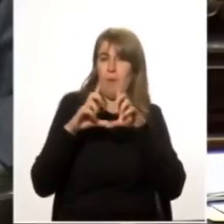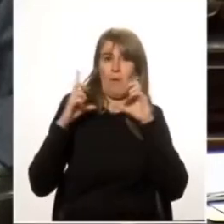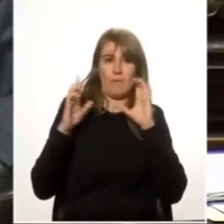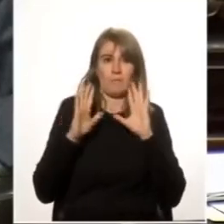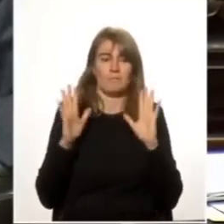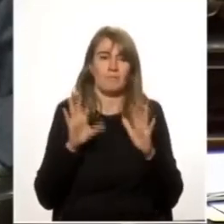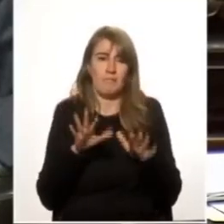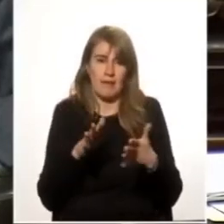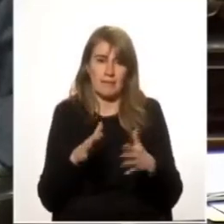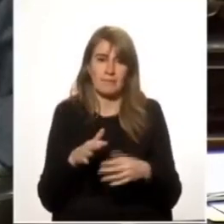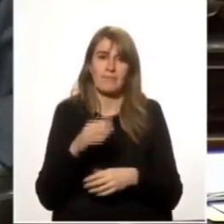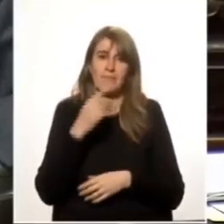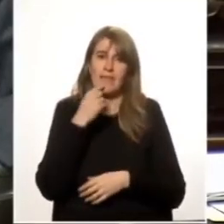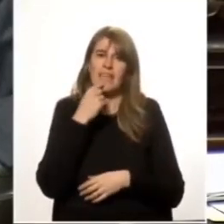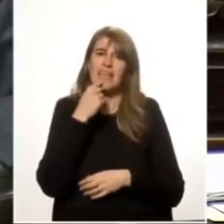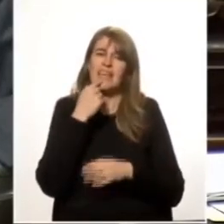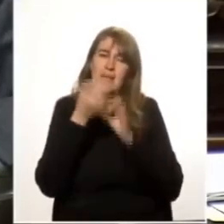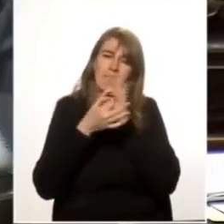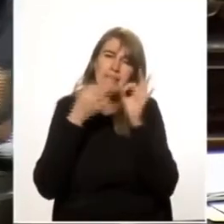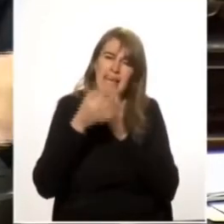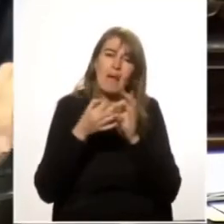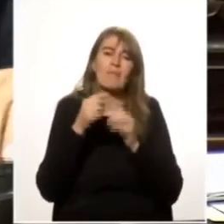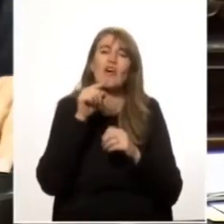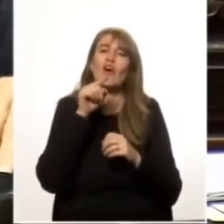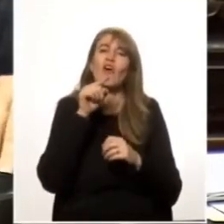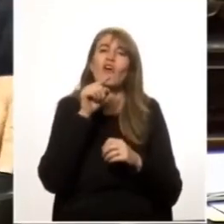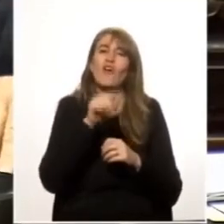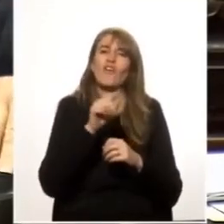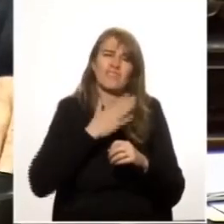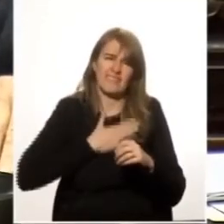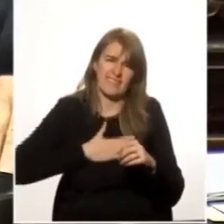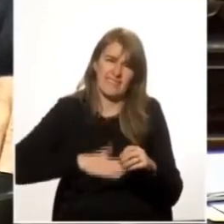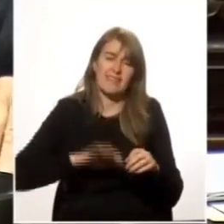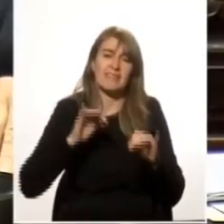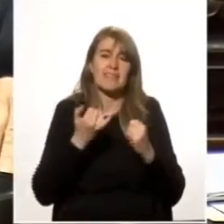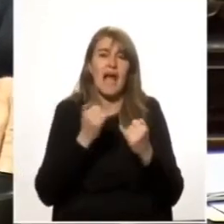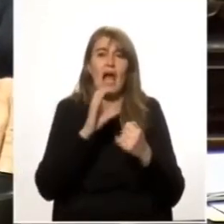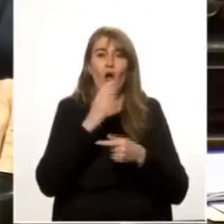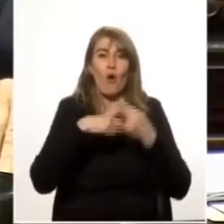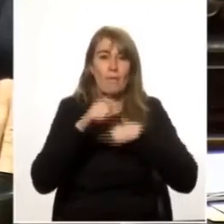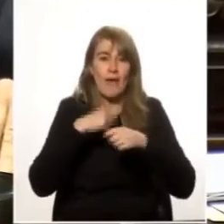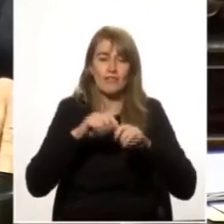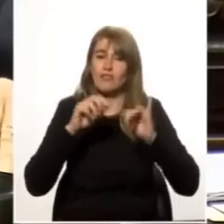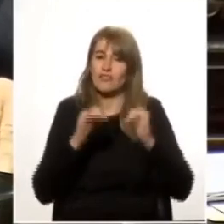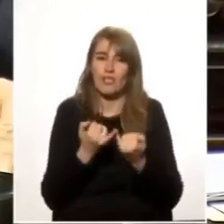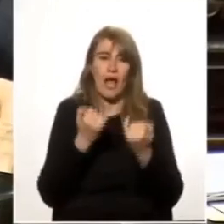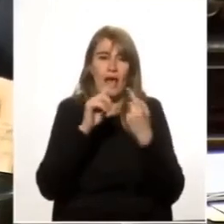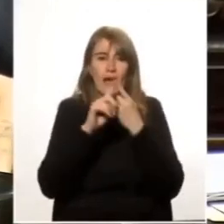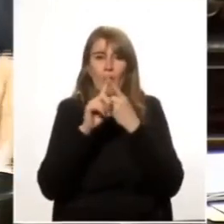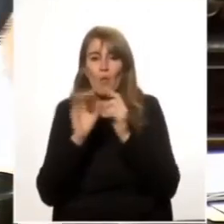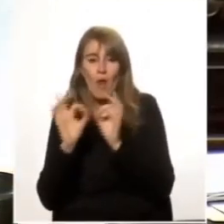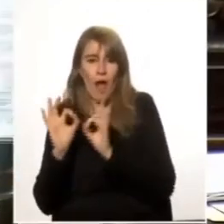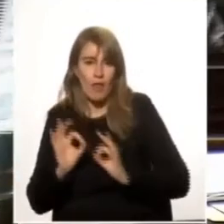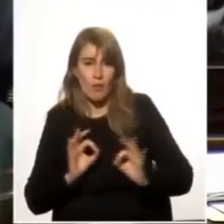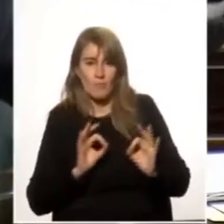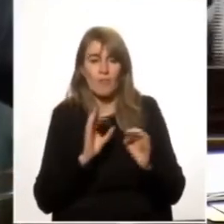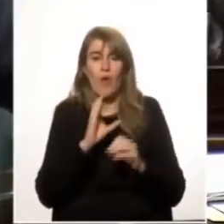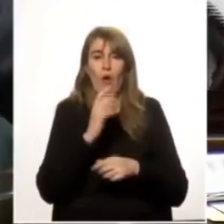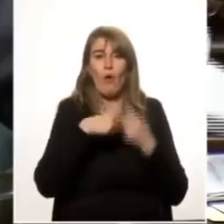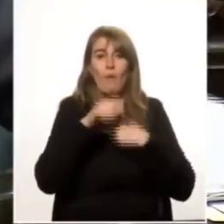de ellos pero hay que verlo con calma porque el comercio ya está regulado y el comercio de servicio es todo